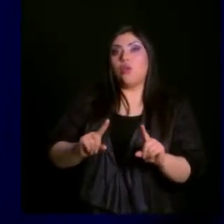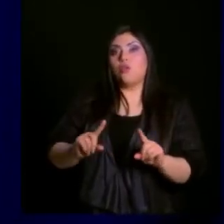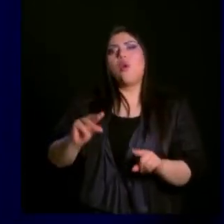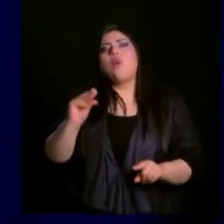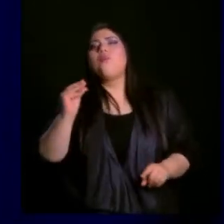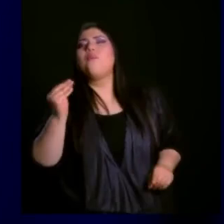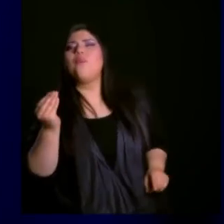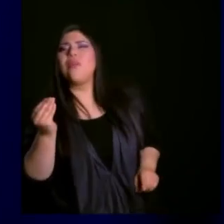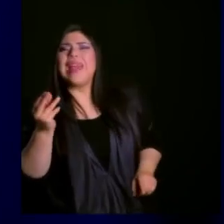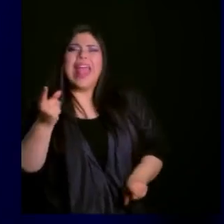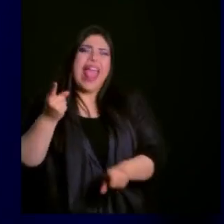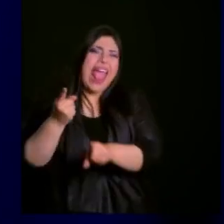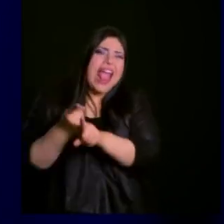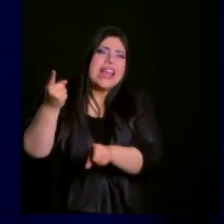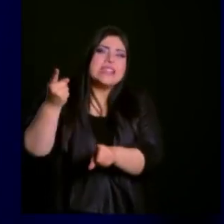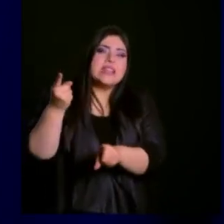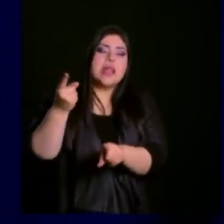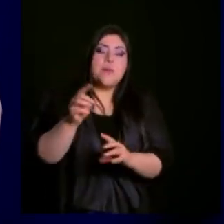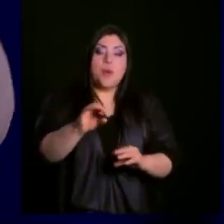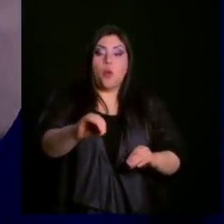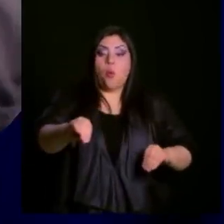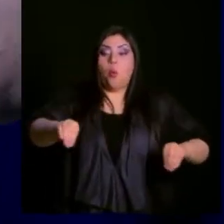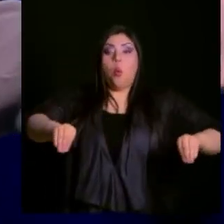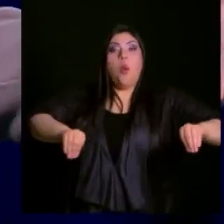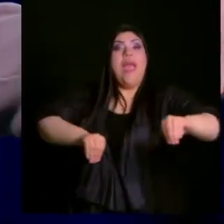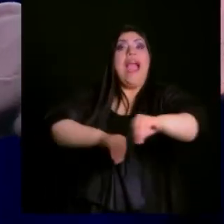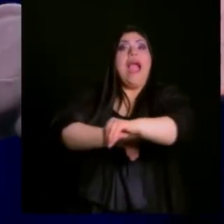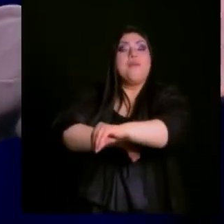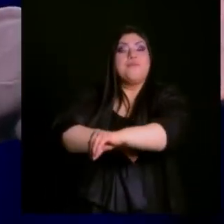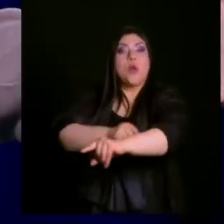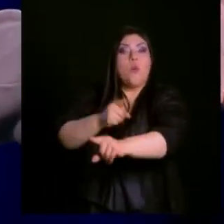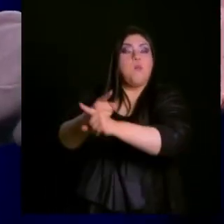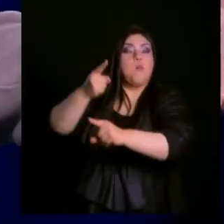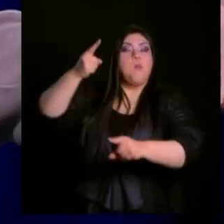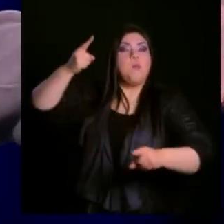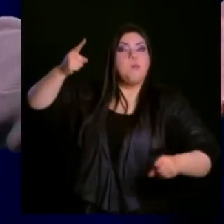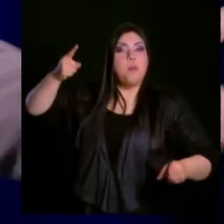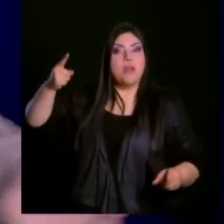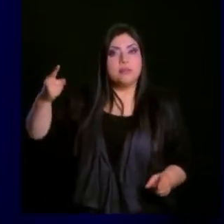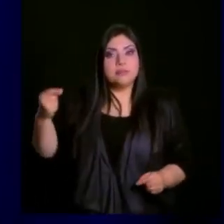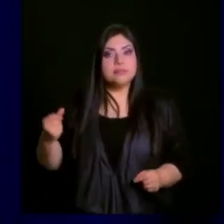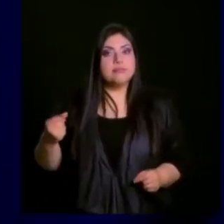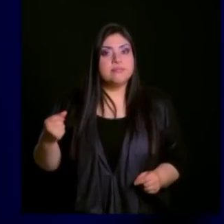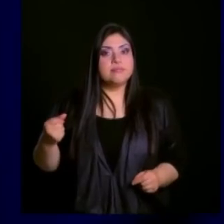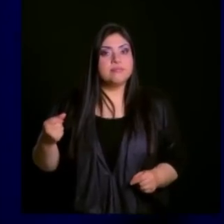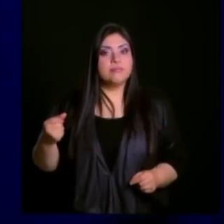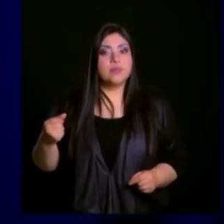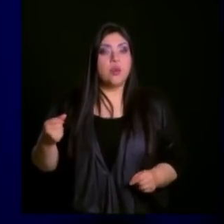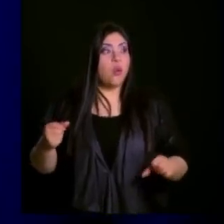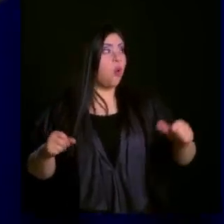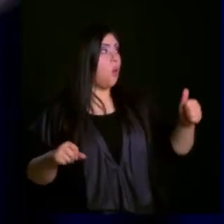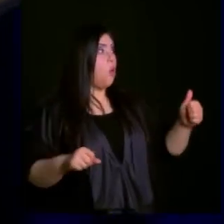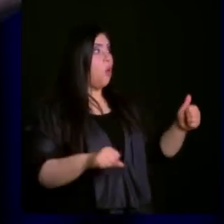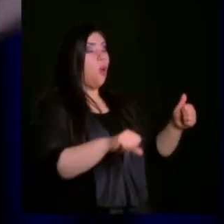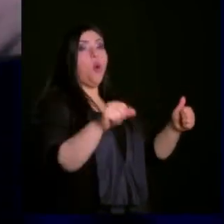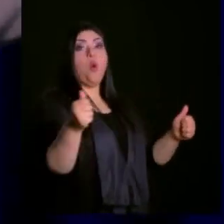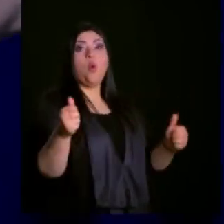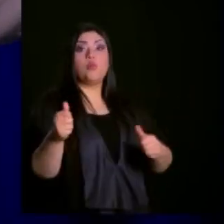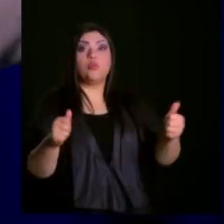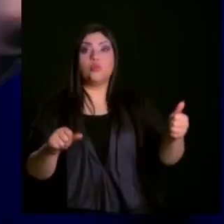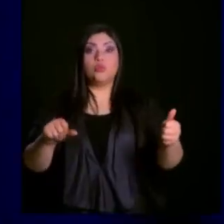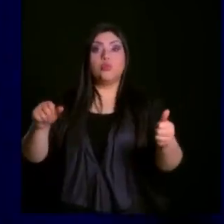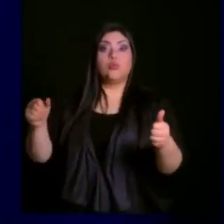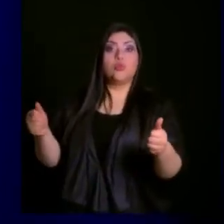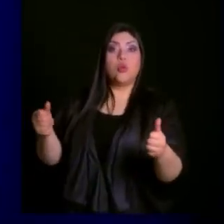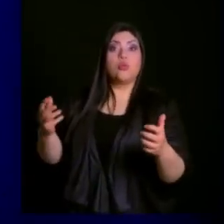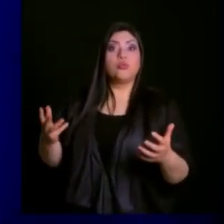tiempo en nuestra vida que se detona por el tiempo de otros o de algo